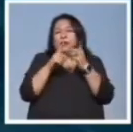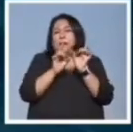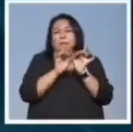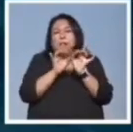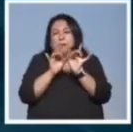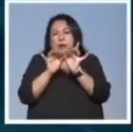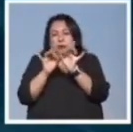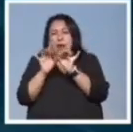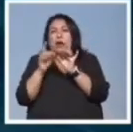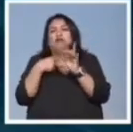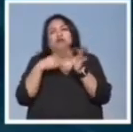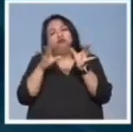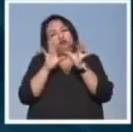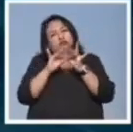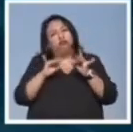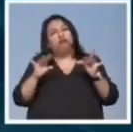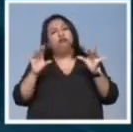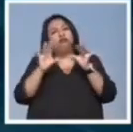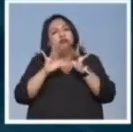situaciones.